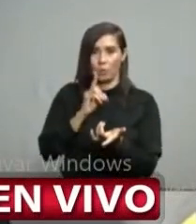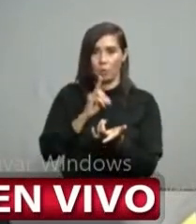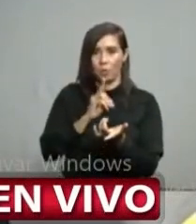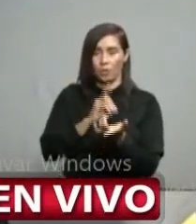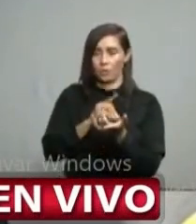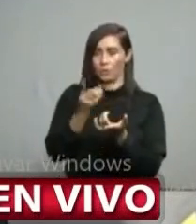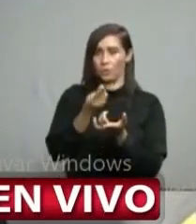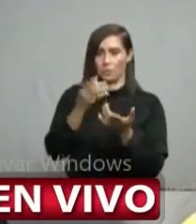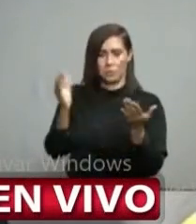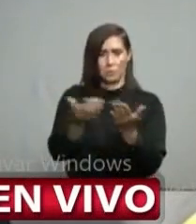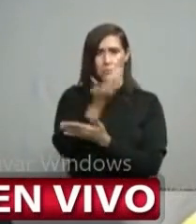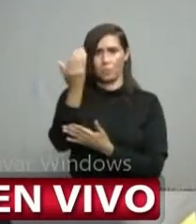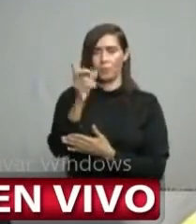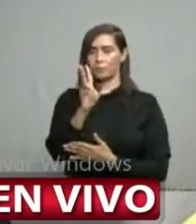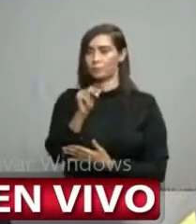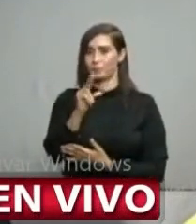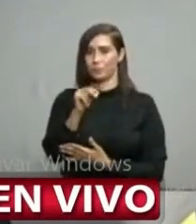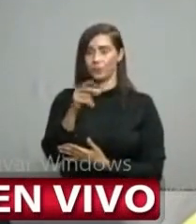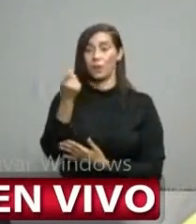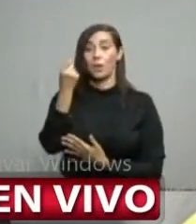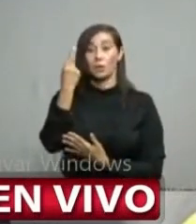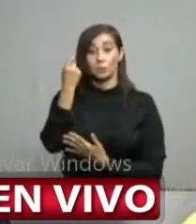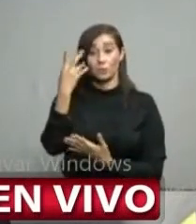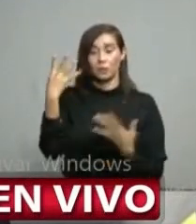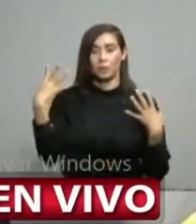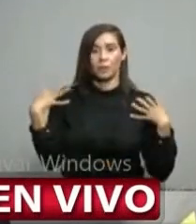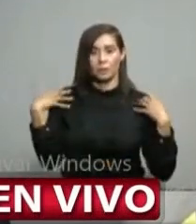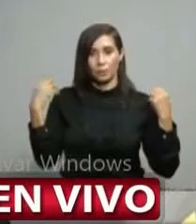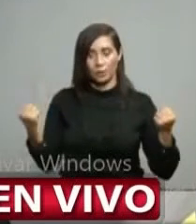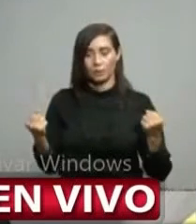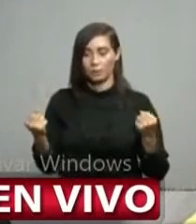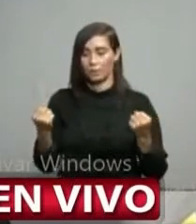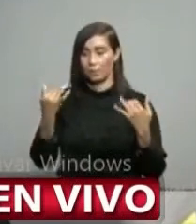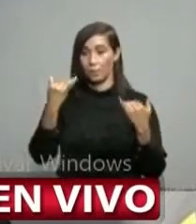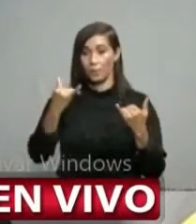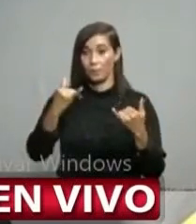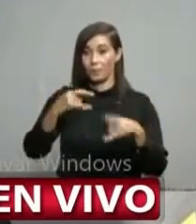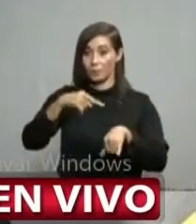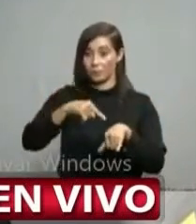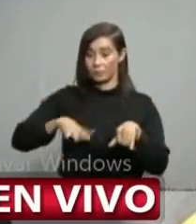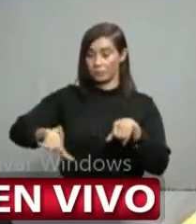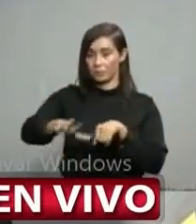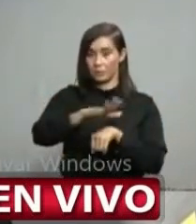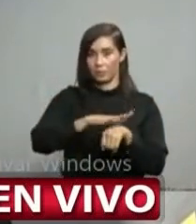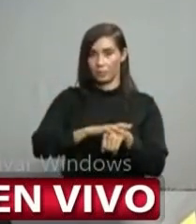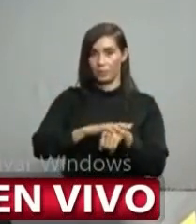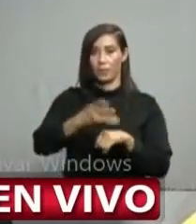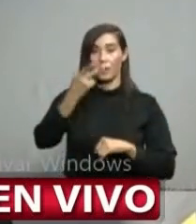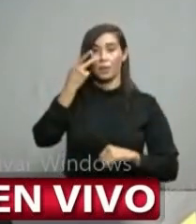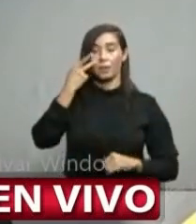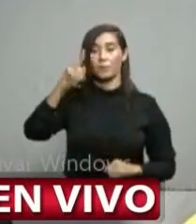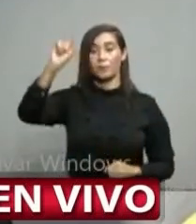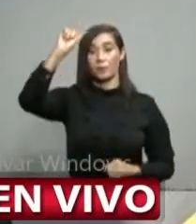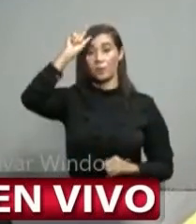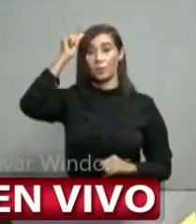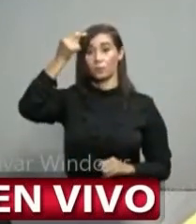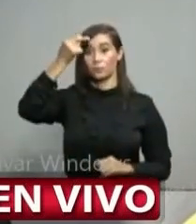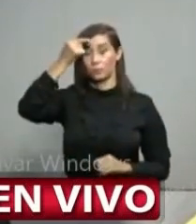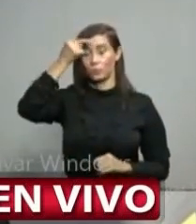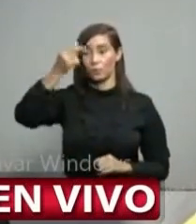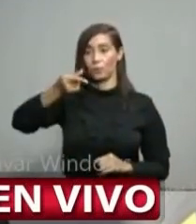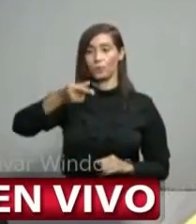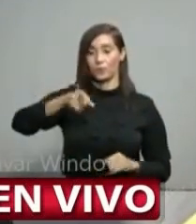una novedad entender la salud en estos términos y que cuando los gobiernos tienen que tomar